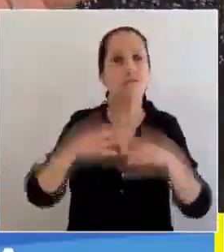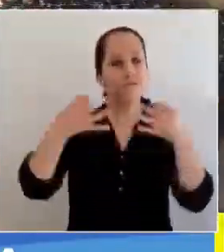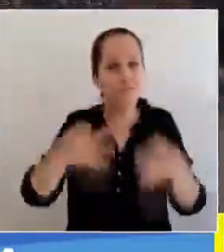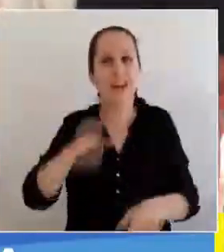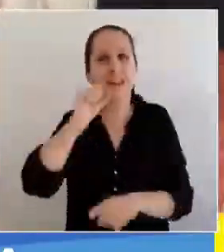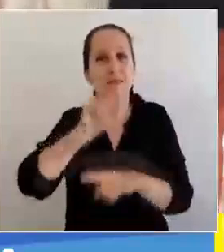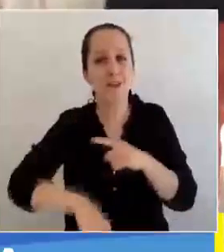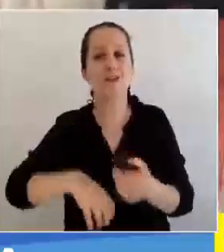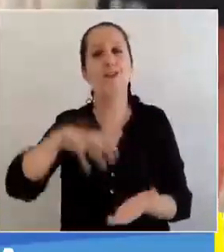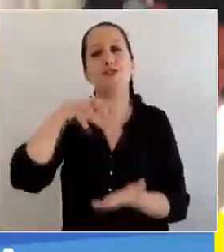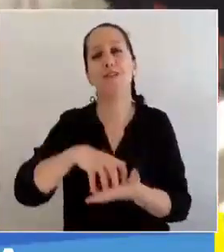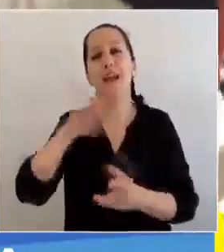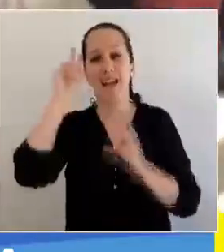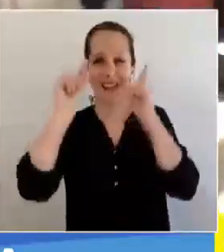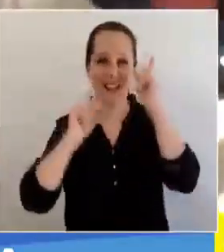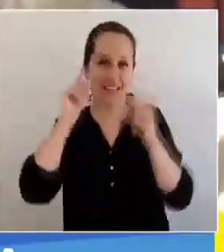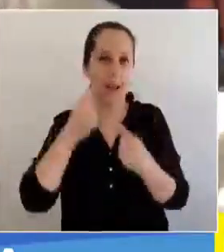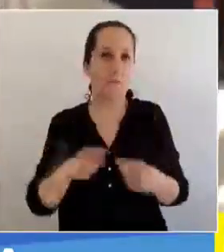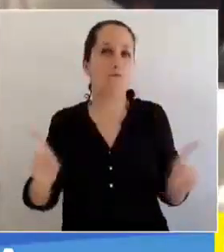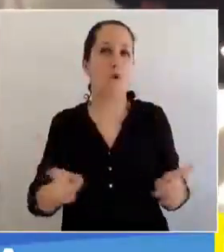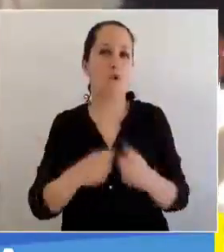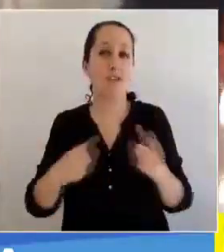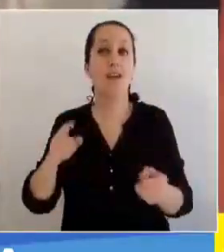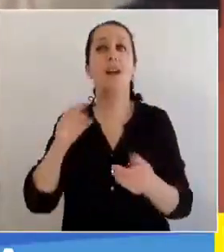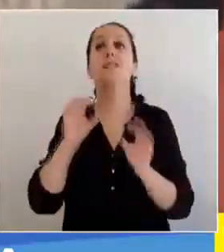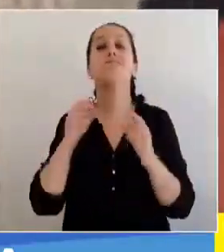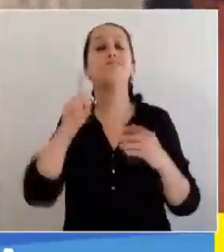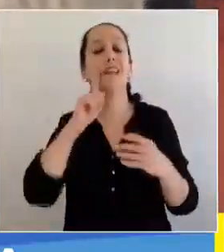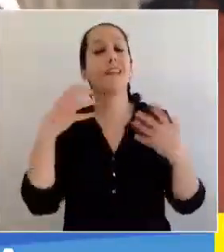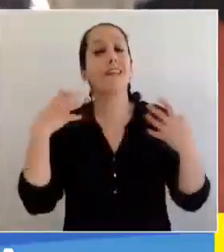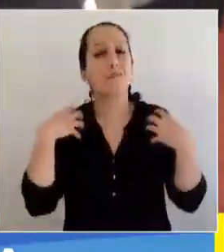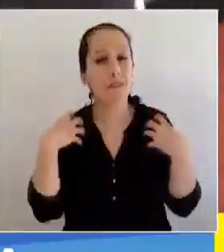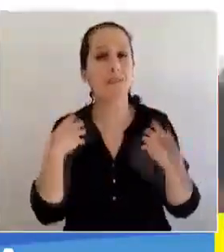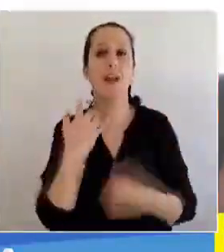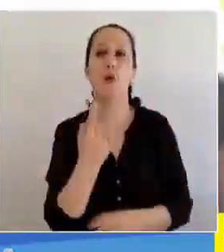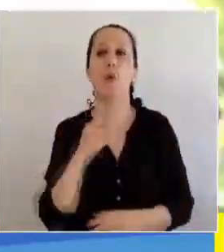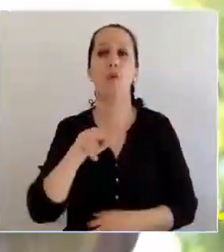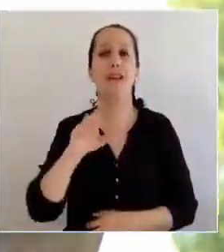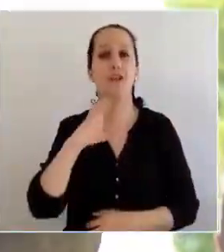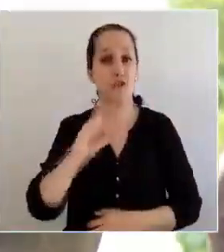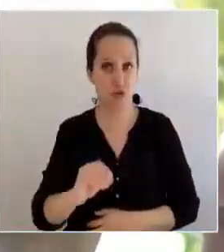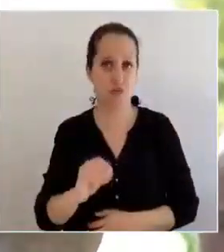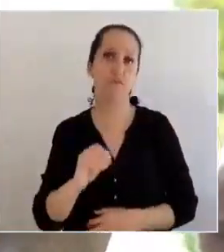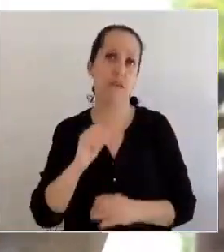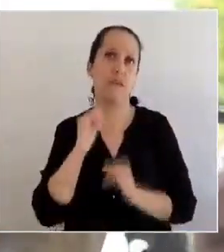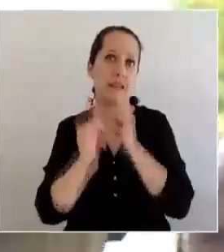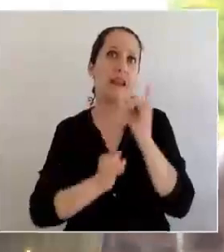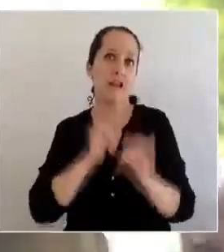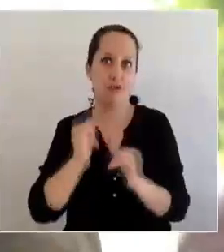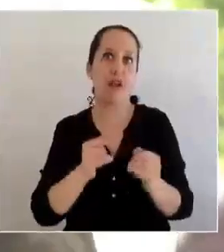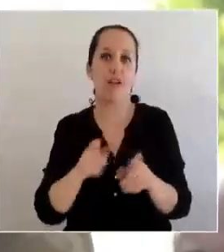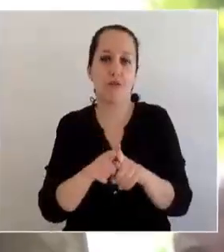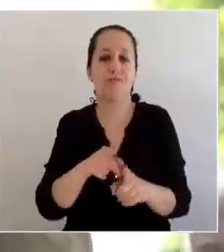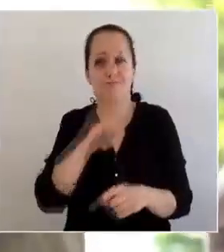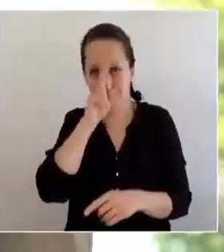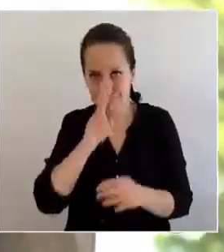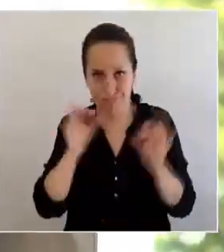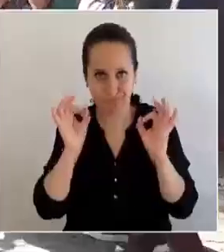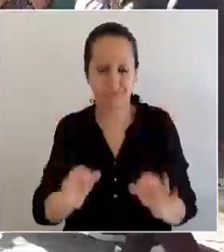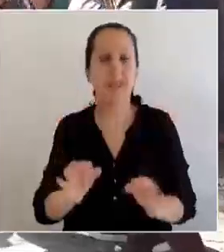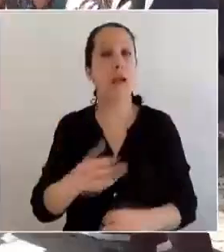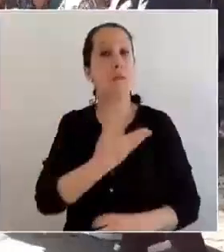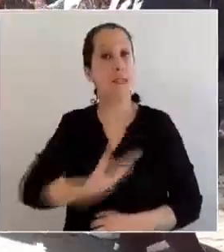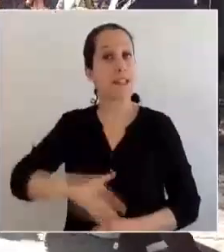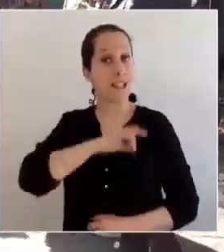aceptación como Ciudad Creativa de la Música UNESCO, reconocimiento internacional que fue oficializado por el propio